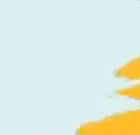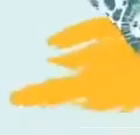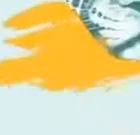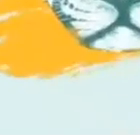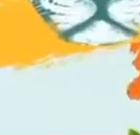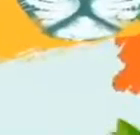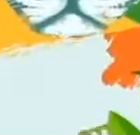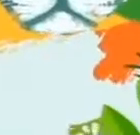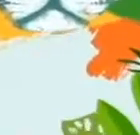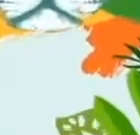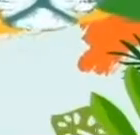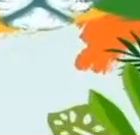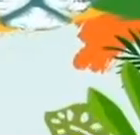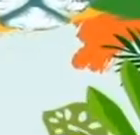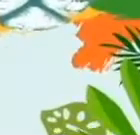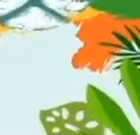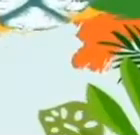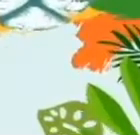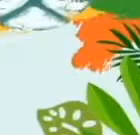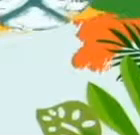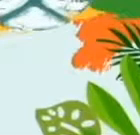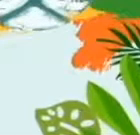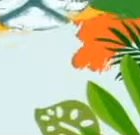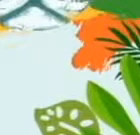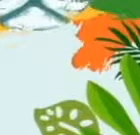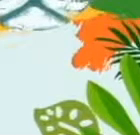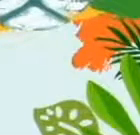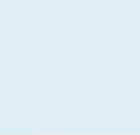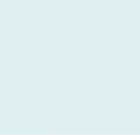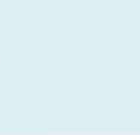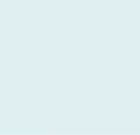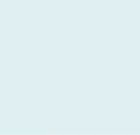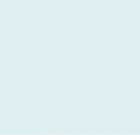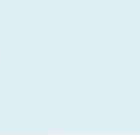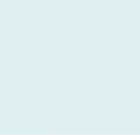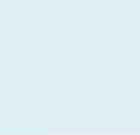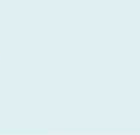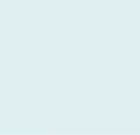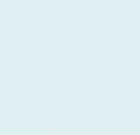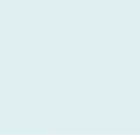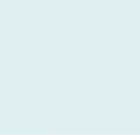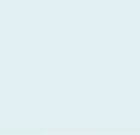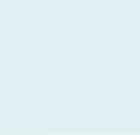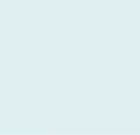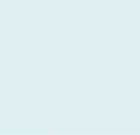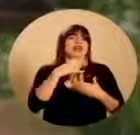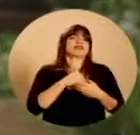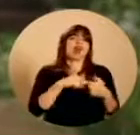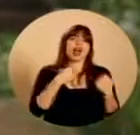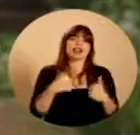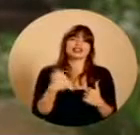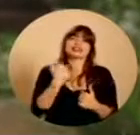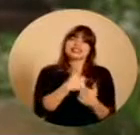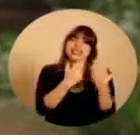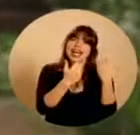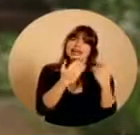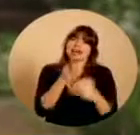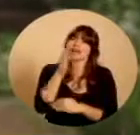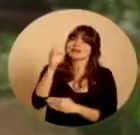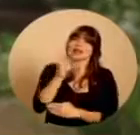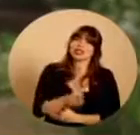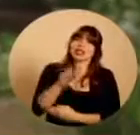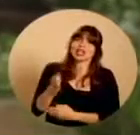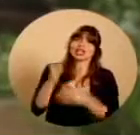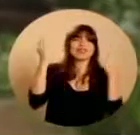en educación, seguridad social y en oportunidades, es parte de lo mejor de Costa Rica. Con todo esto en mente y en el corazón, los